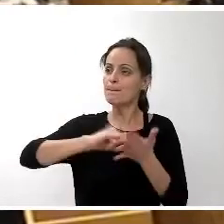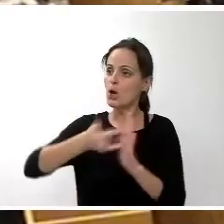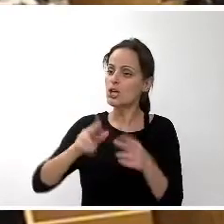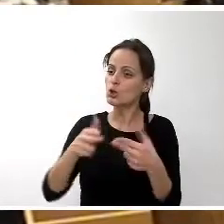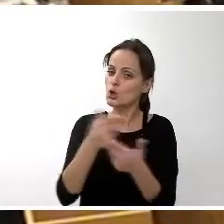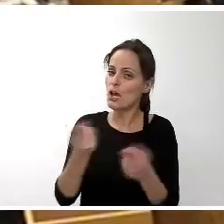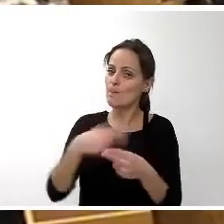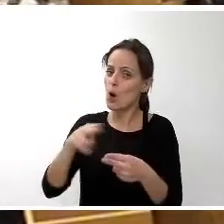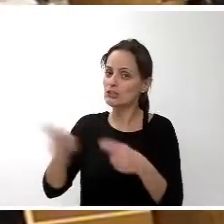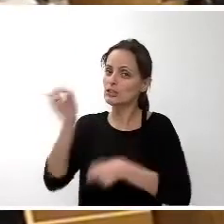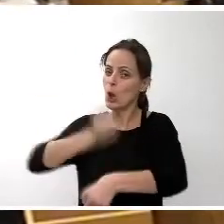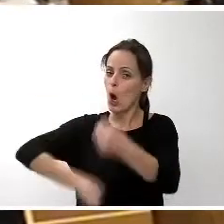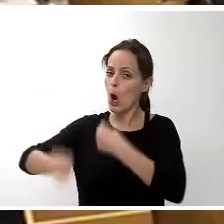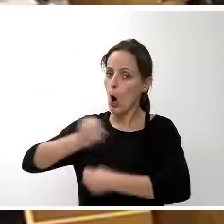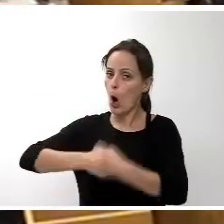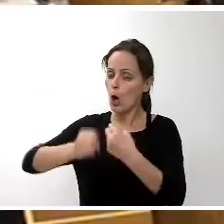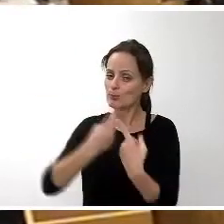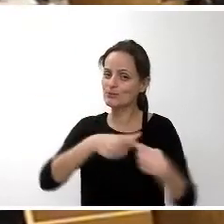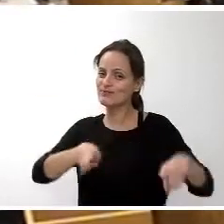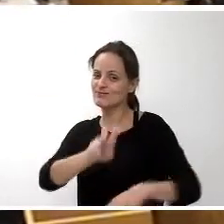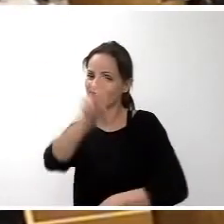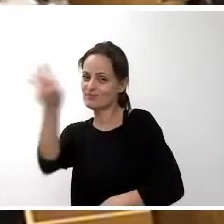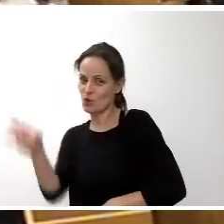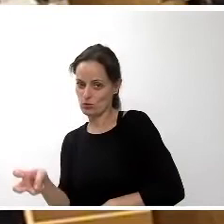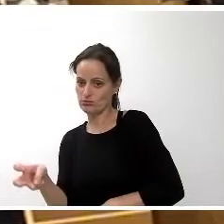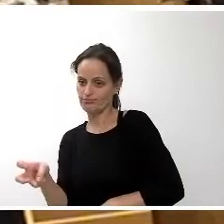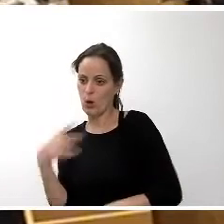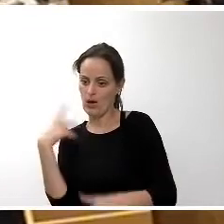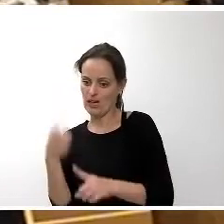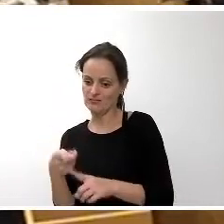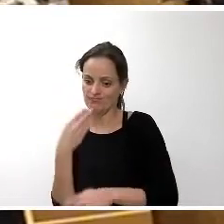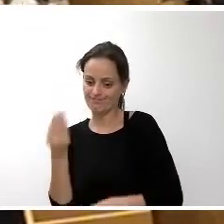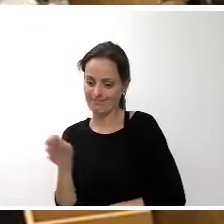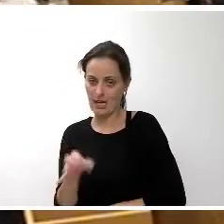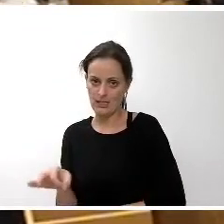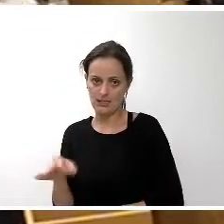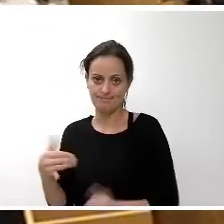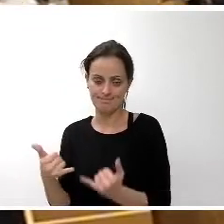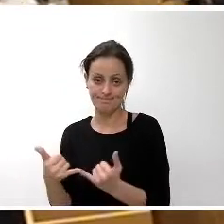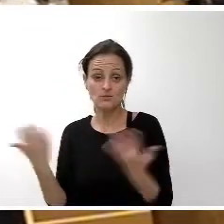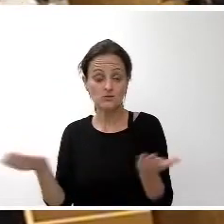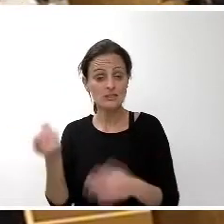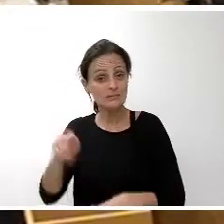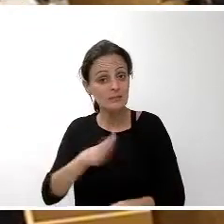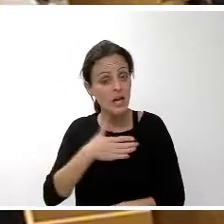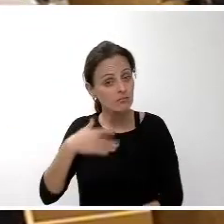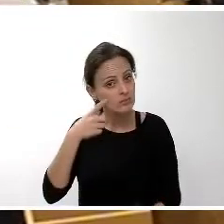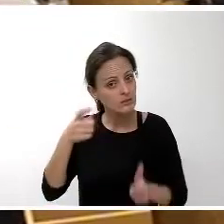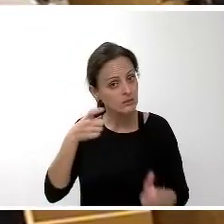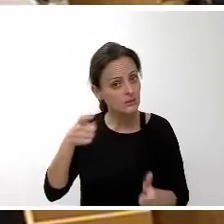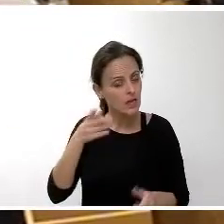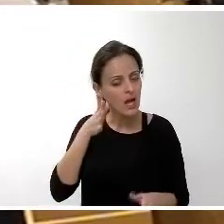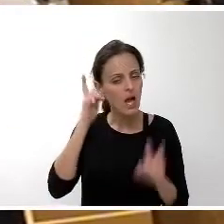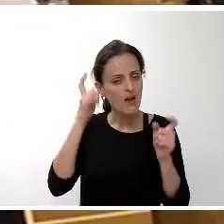político económico distinto para la isla de Tenerife queremos señalar también que ese esfuerzo tan